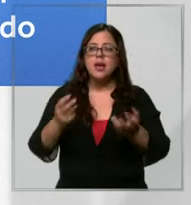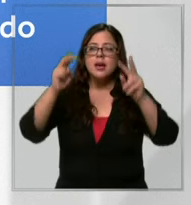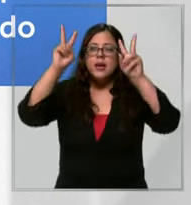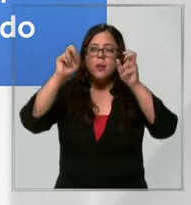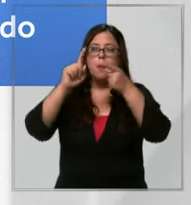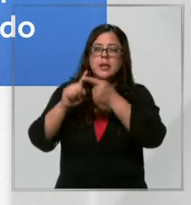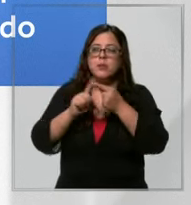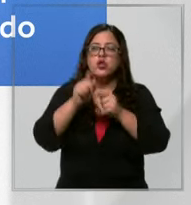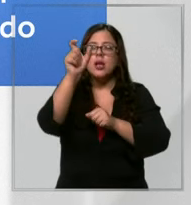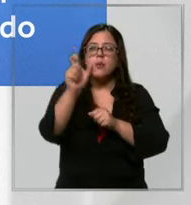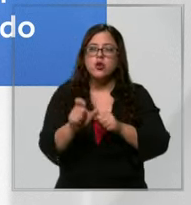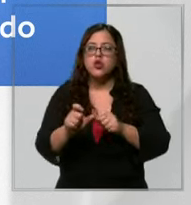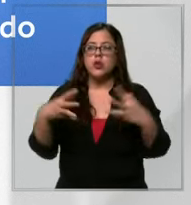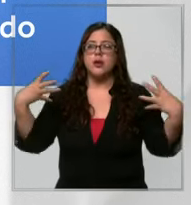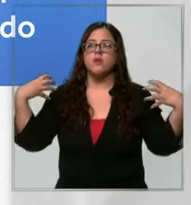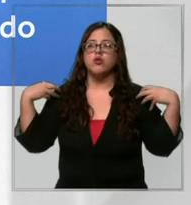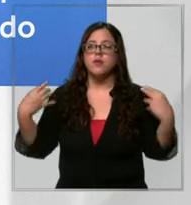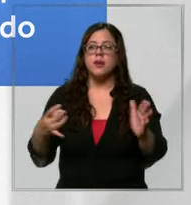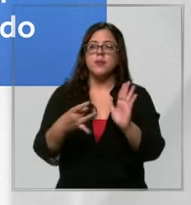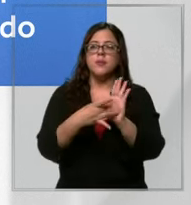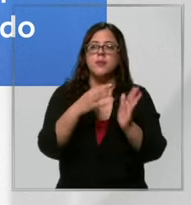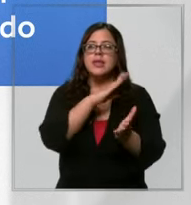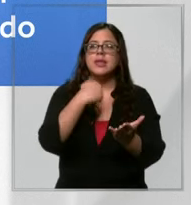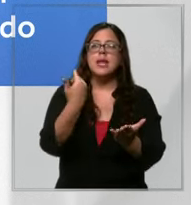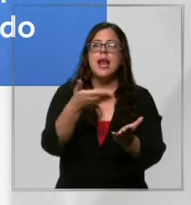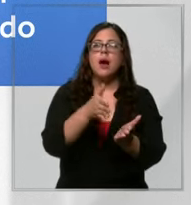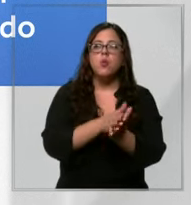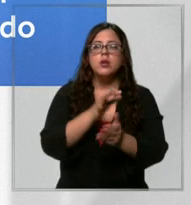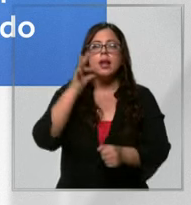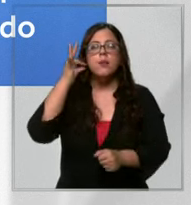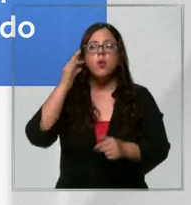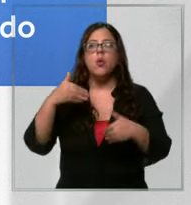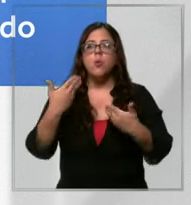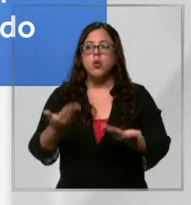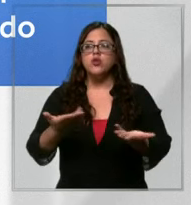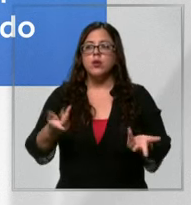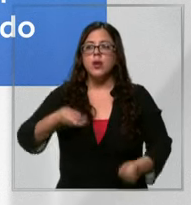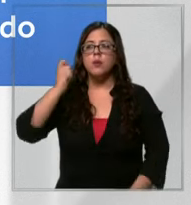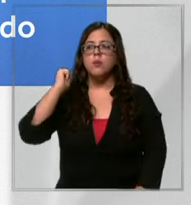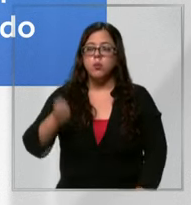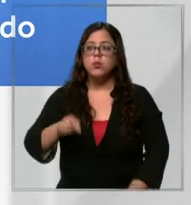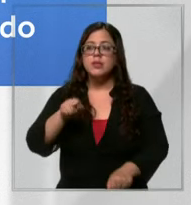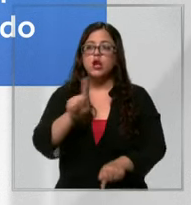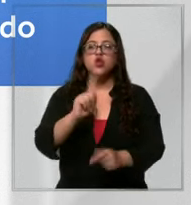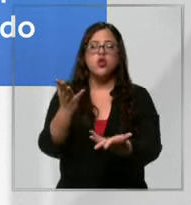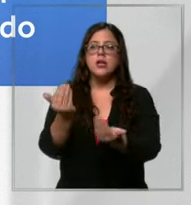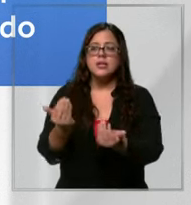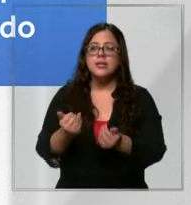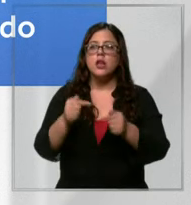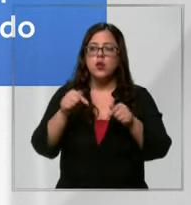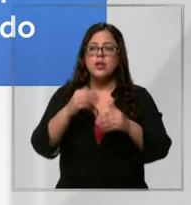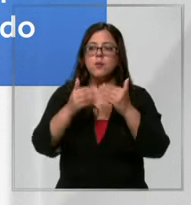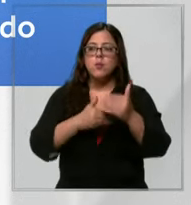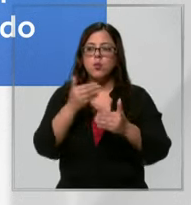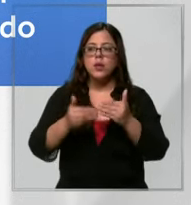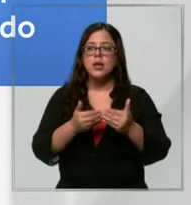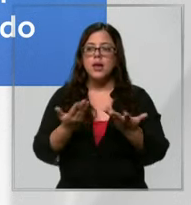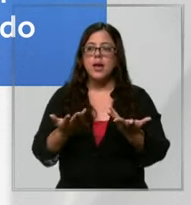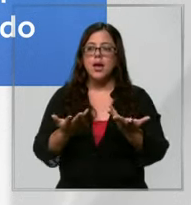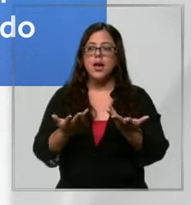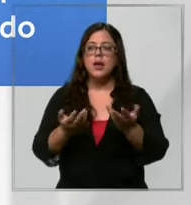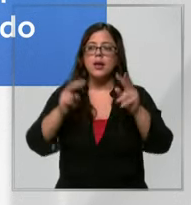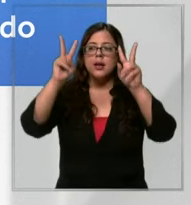presunciones de participación del imputado en el delito de femicidio por el que se formalizó, lo que hace innecesario en esta etapa procesal